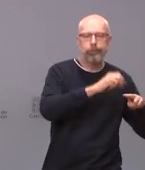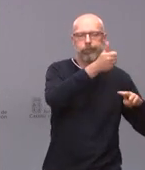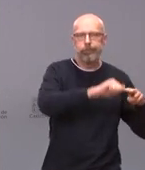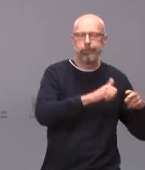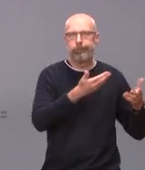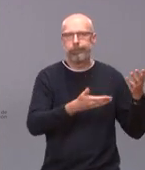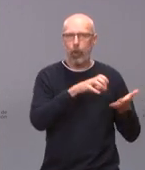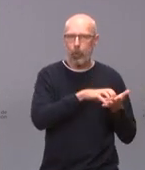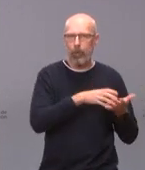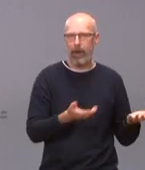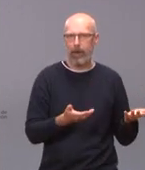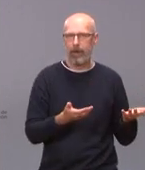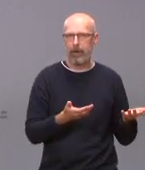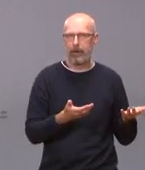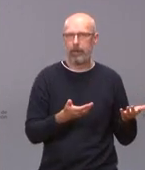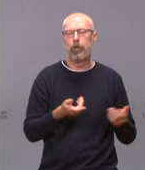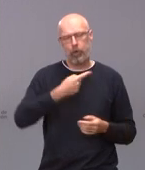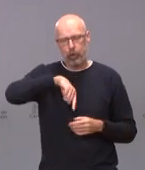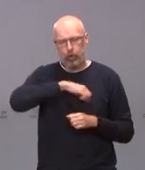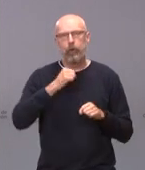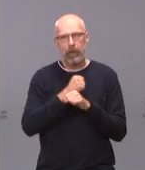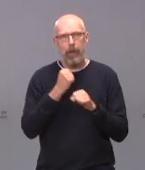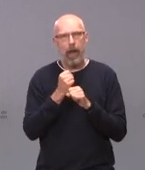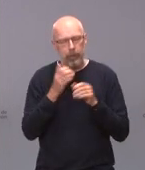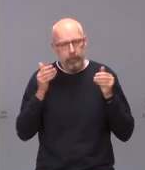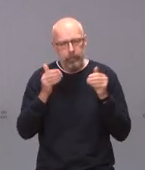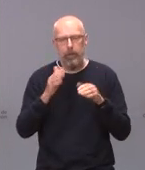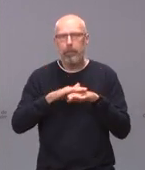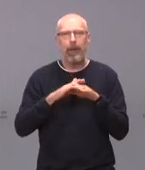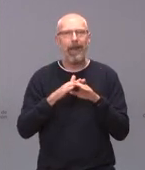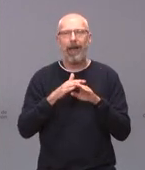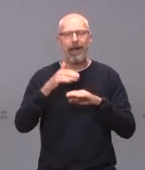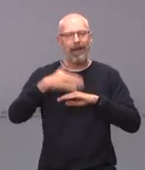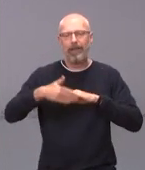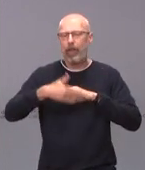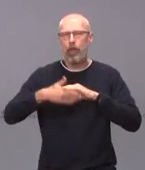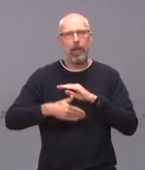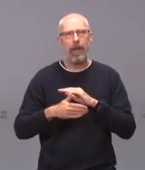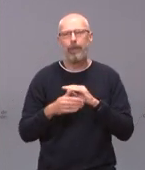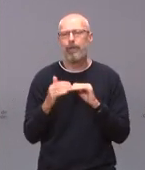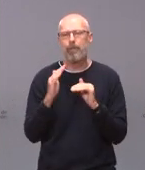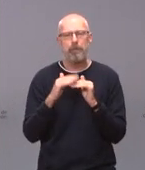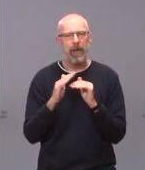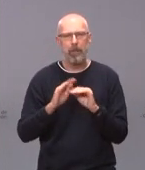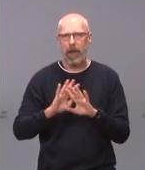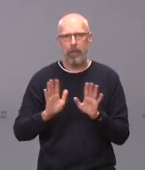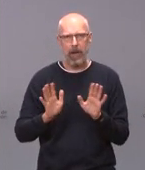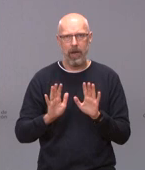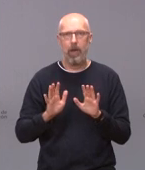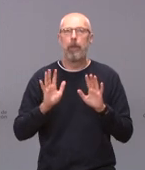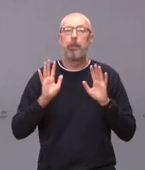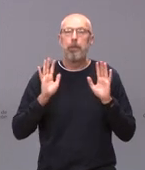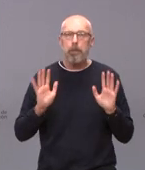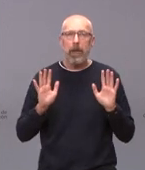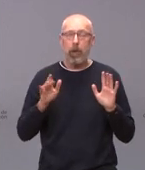estamos trabajando para que sean necesarias la menor cantidad de restricciones posibles pero no estamos en un escenario